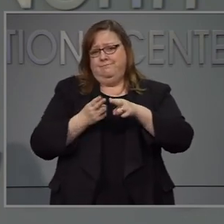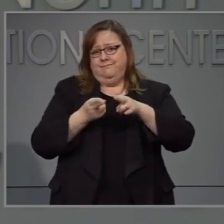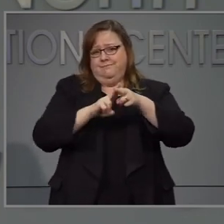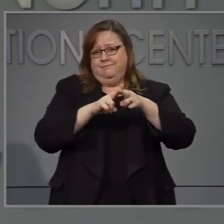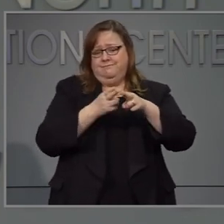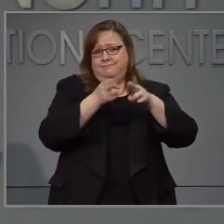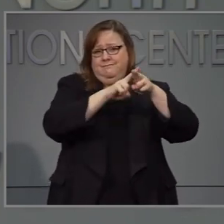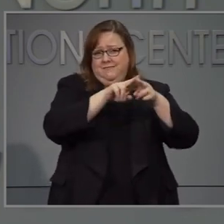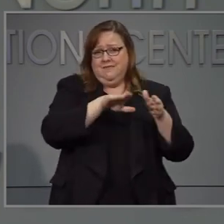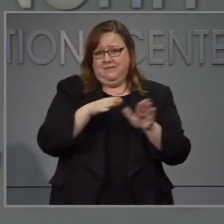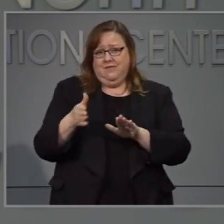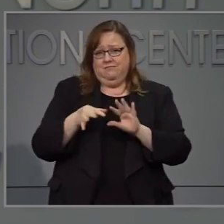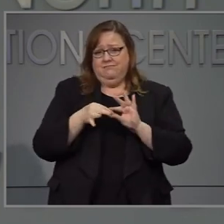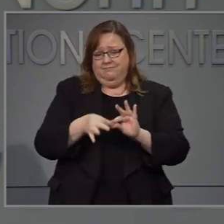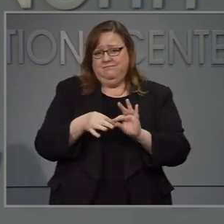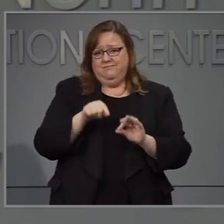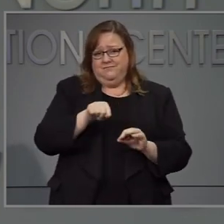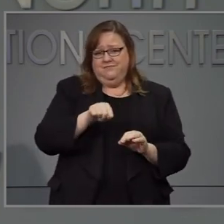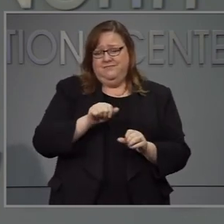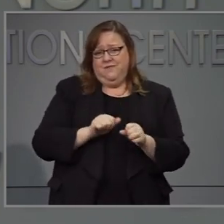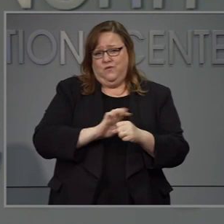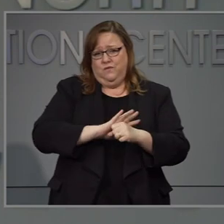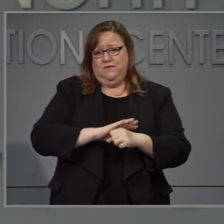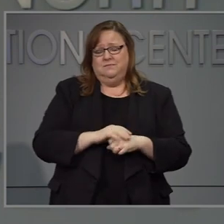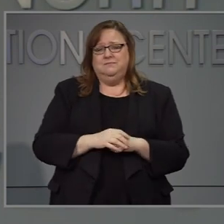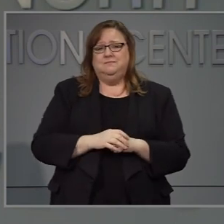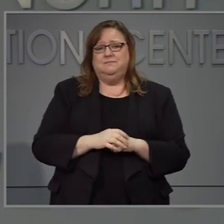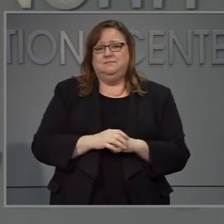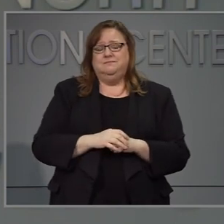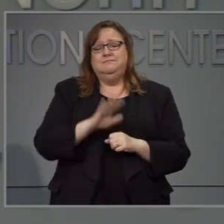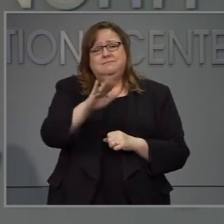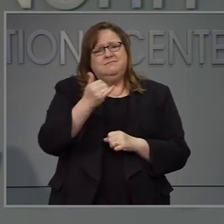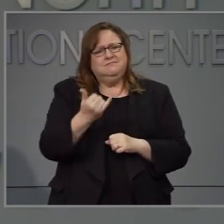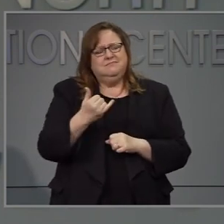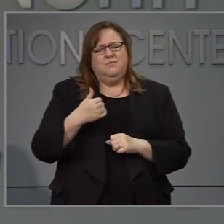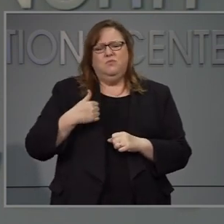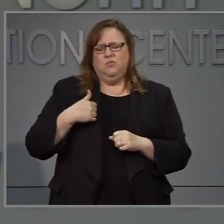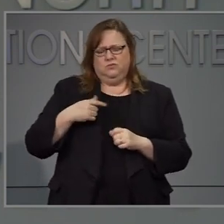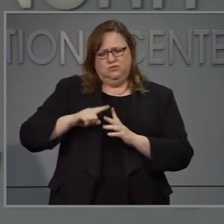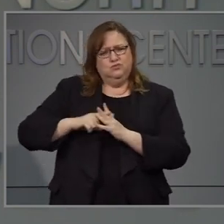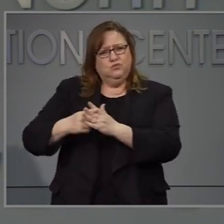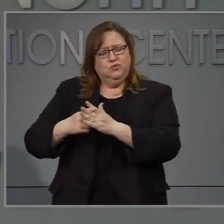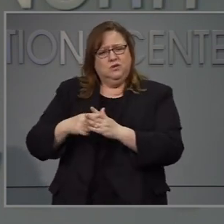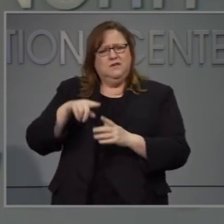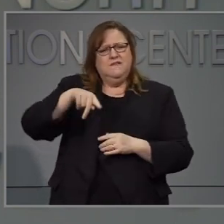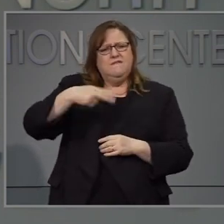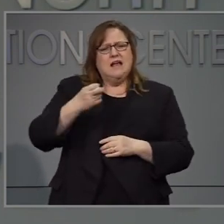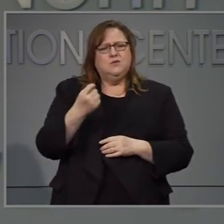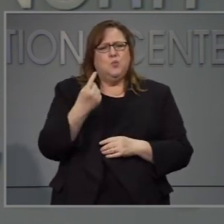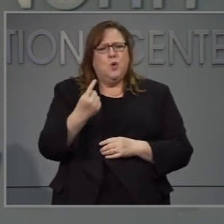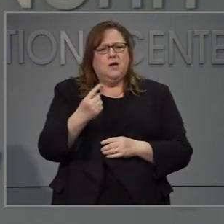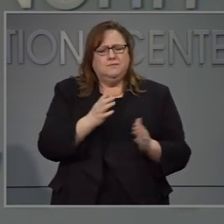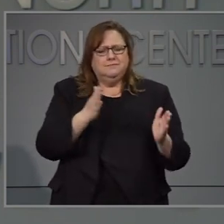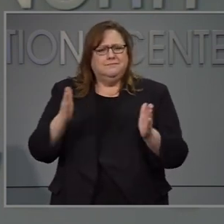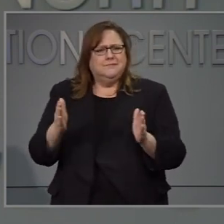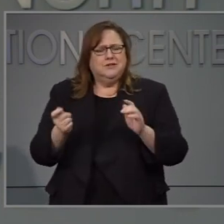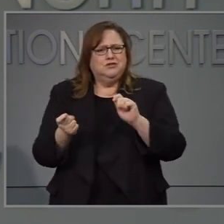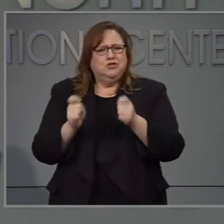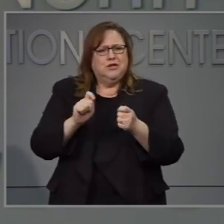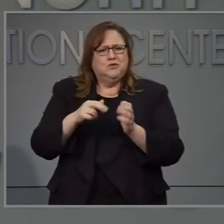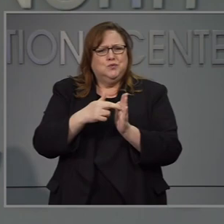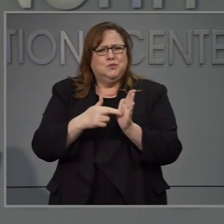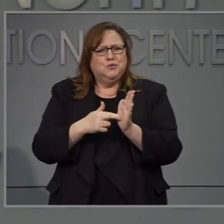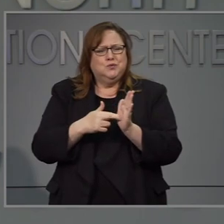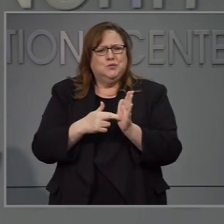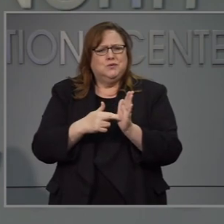pasar a la fase uno hoy en Carolina del Norte, quisiera recordarles lo que este número significa. Cada vez